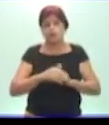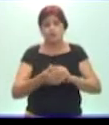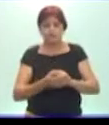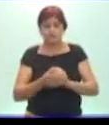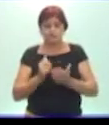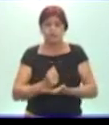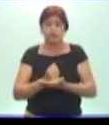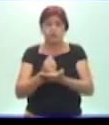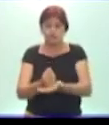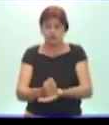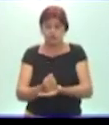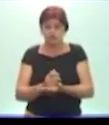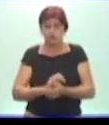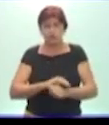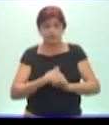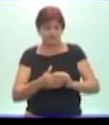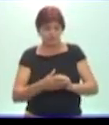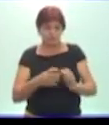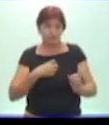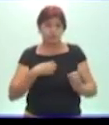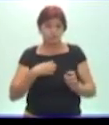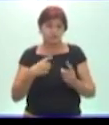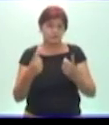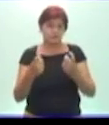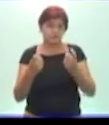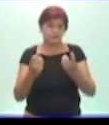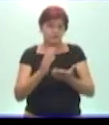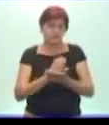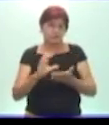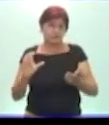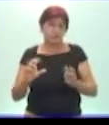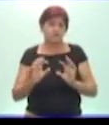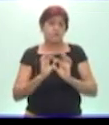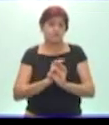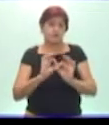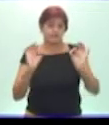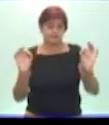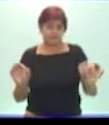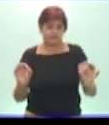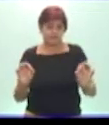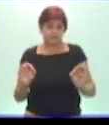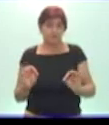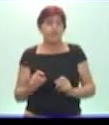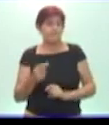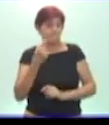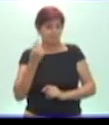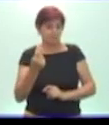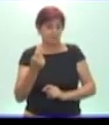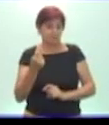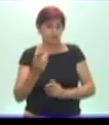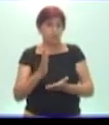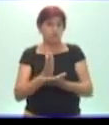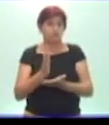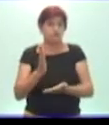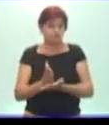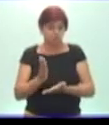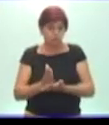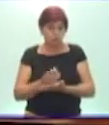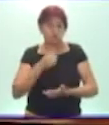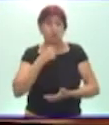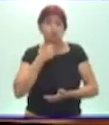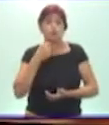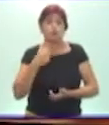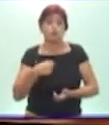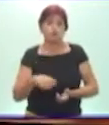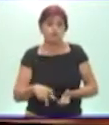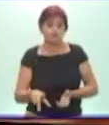especiales. Familia primero se educa con el ejemplo y nosotros de manera